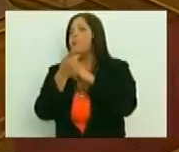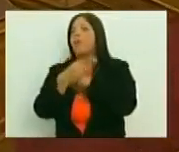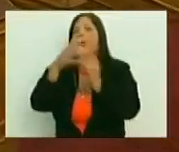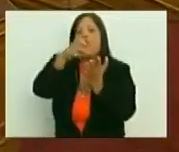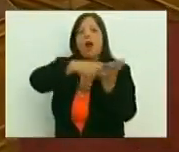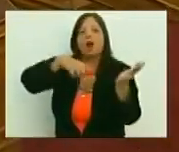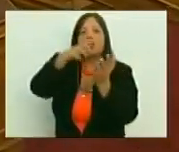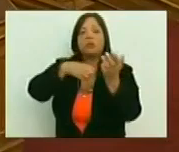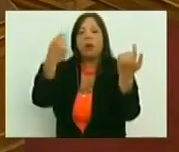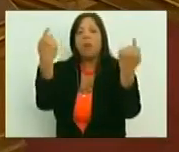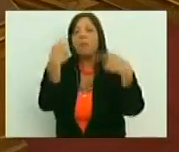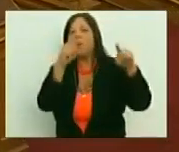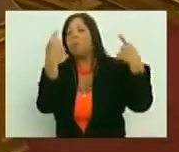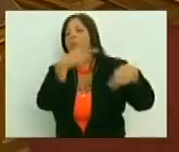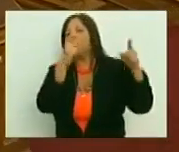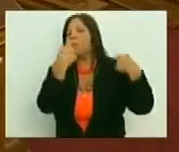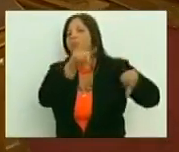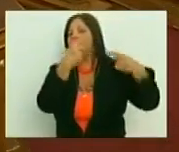nuestro país,